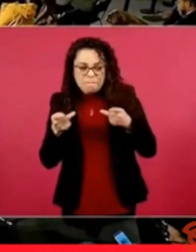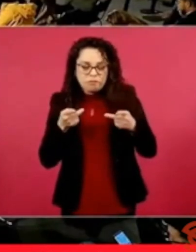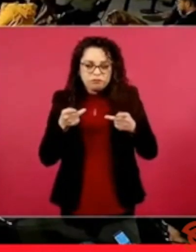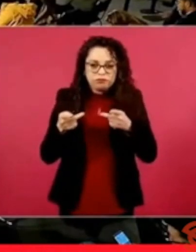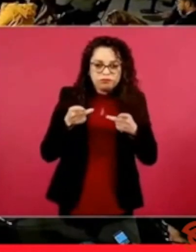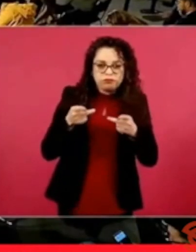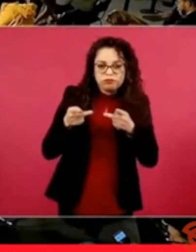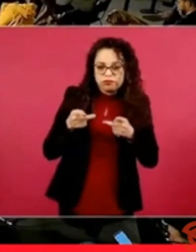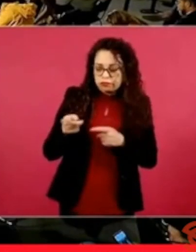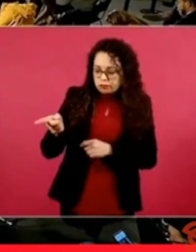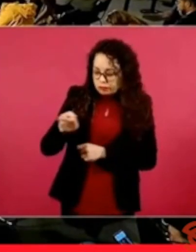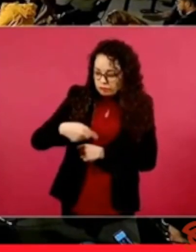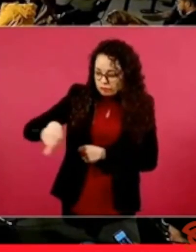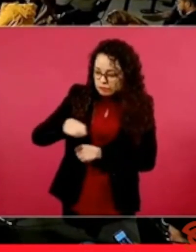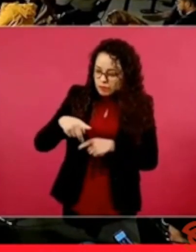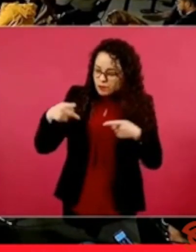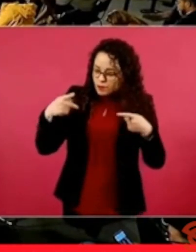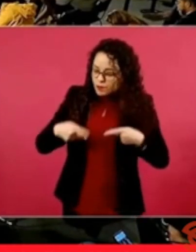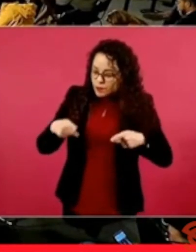de notarios